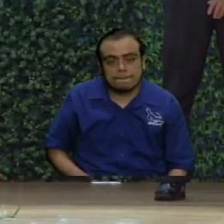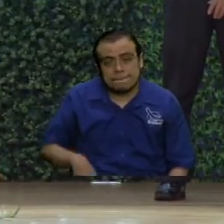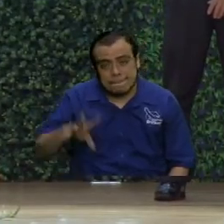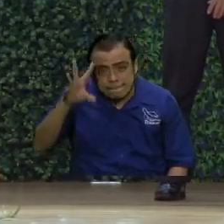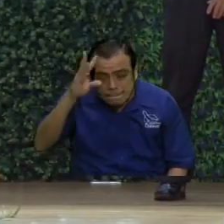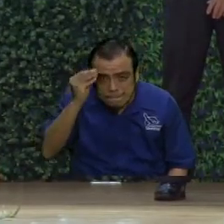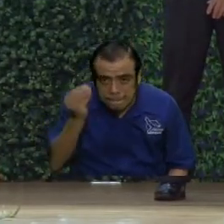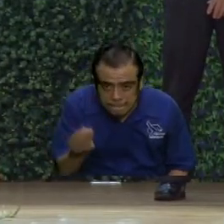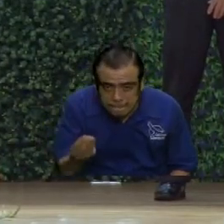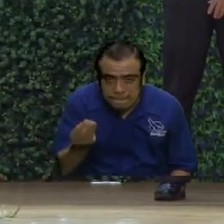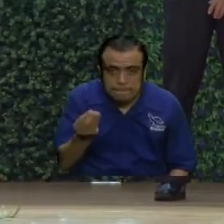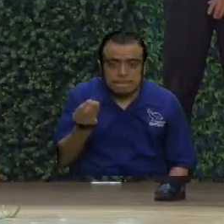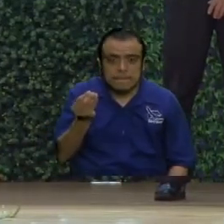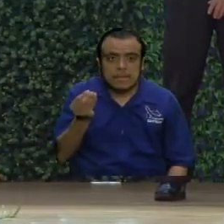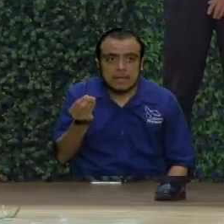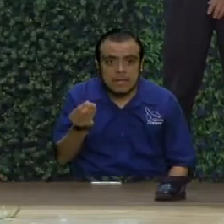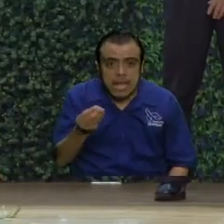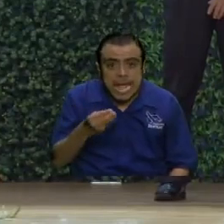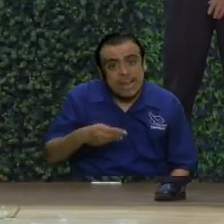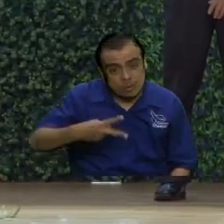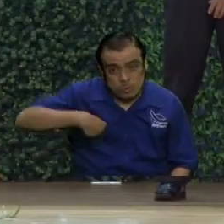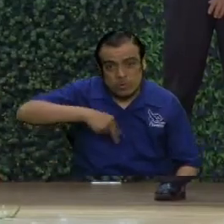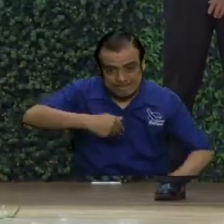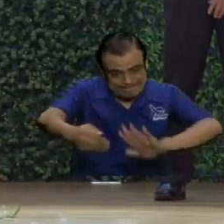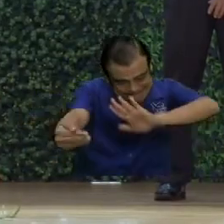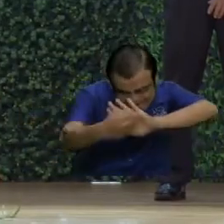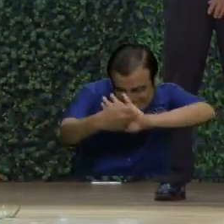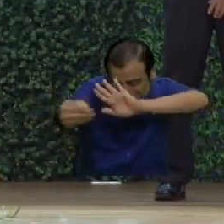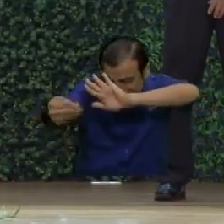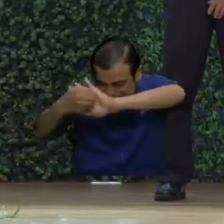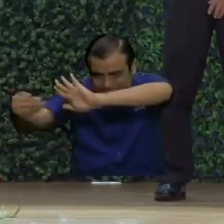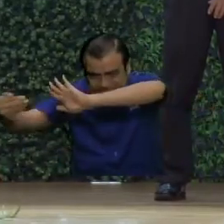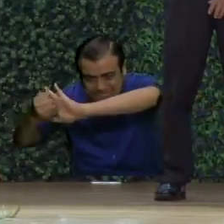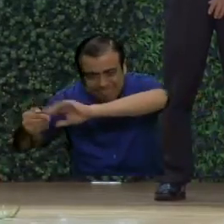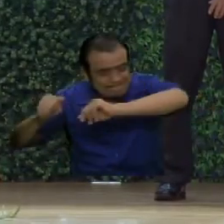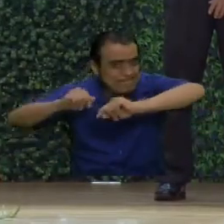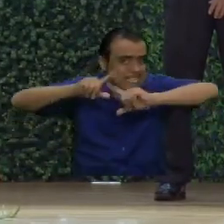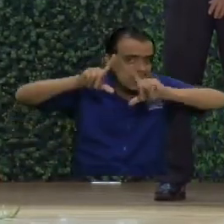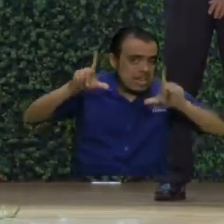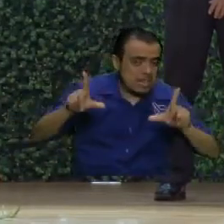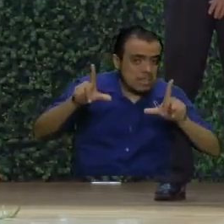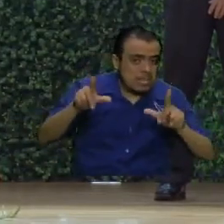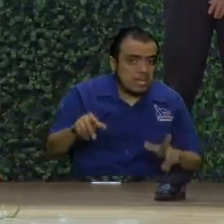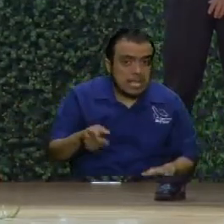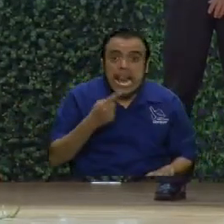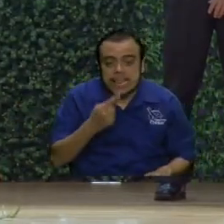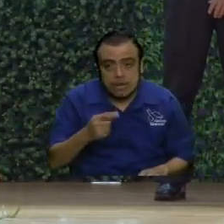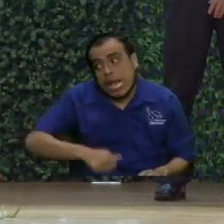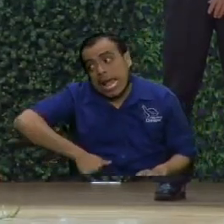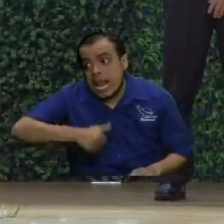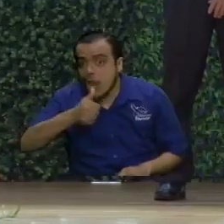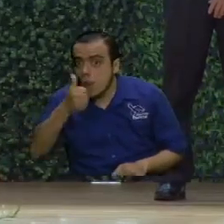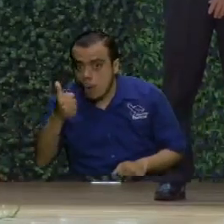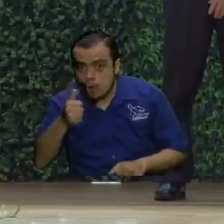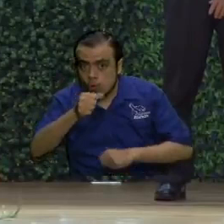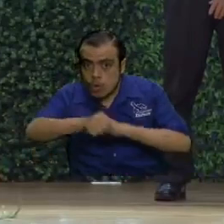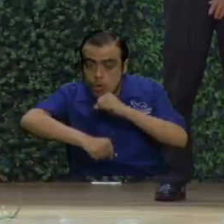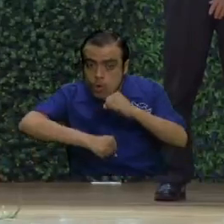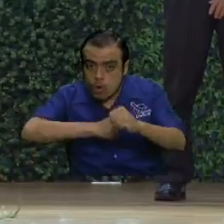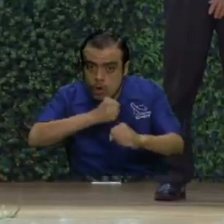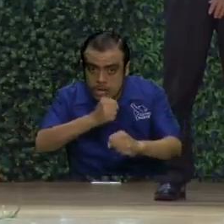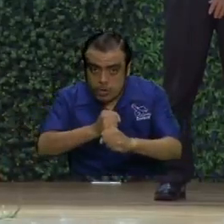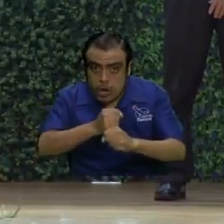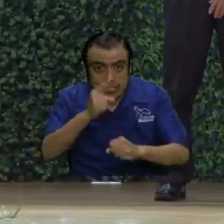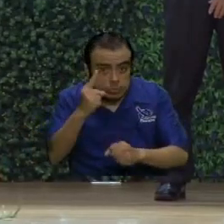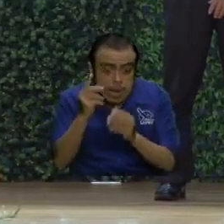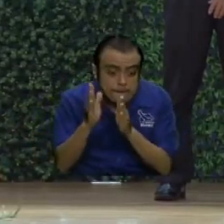definitivamente estamos siendo atacados de una manera impresionante el próximo año es un año de una